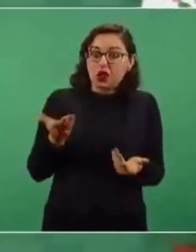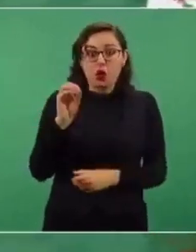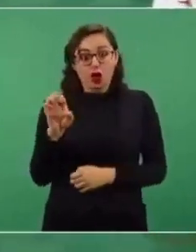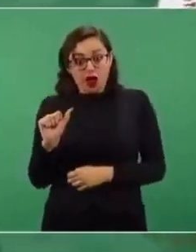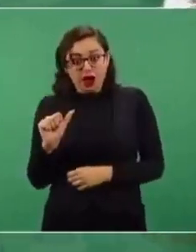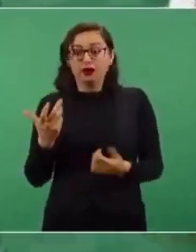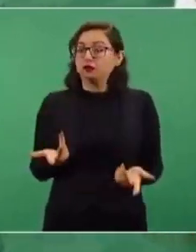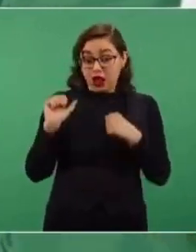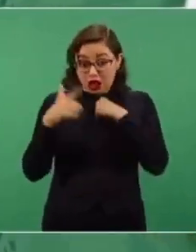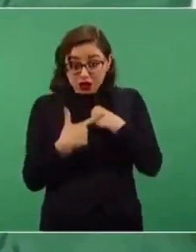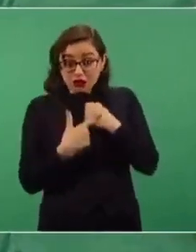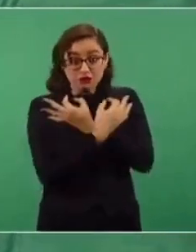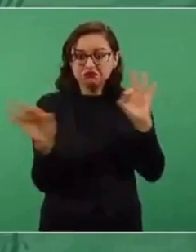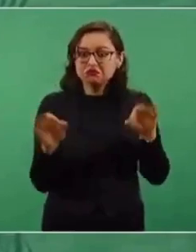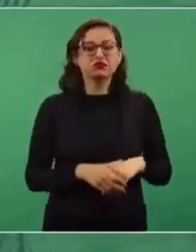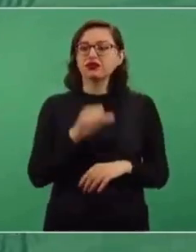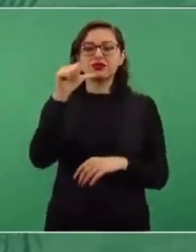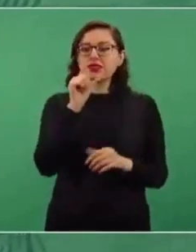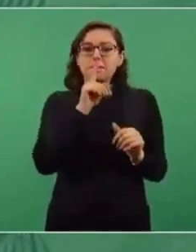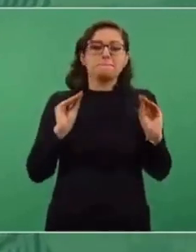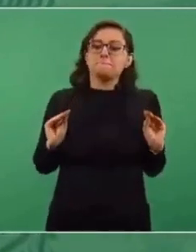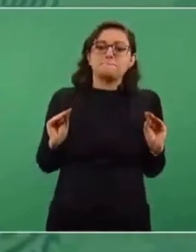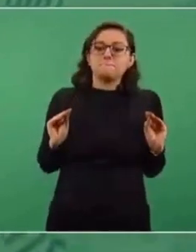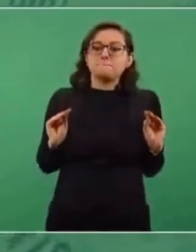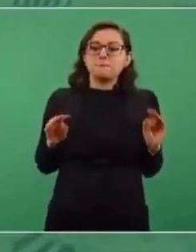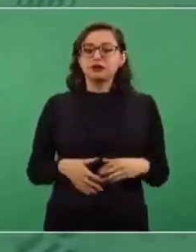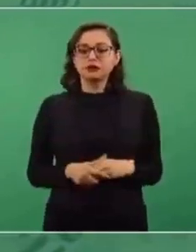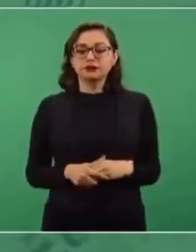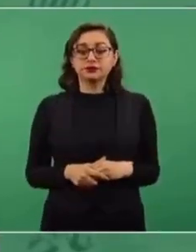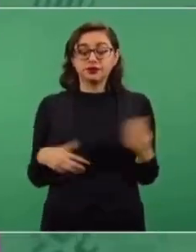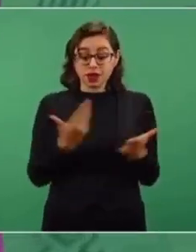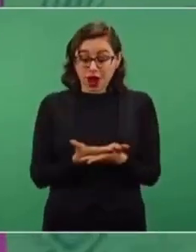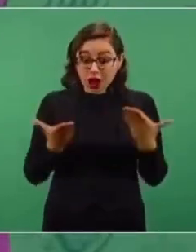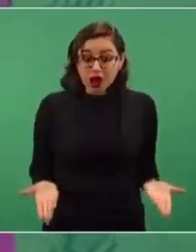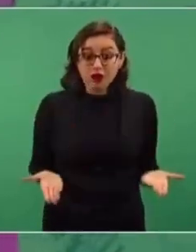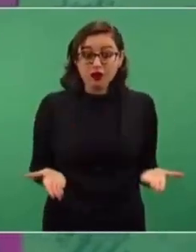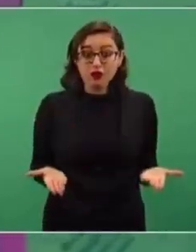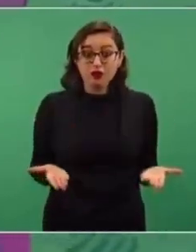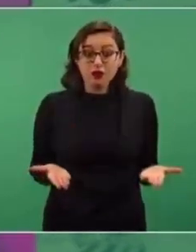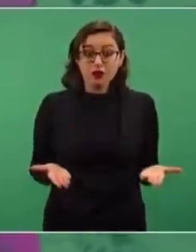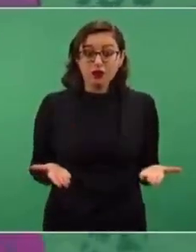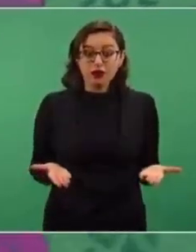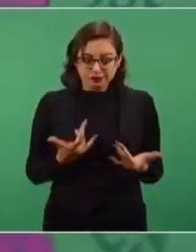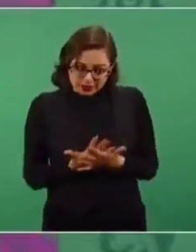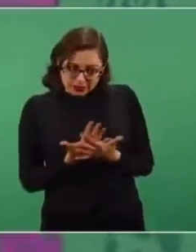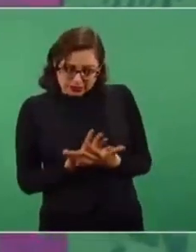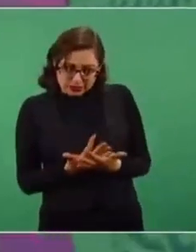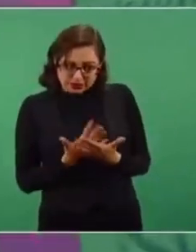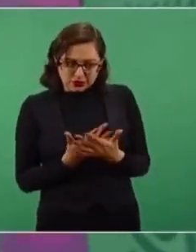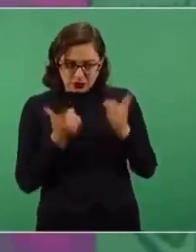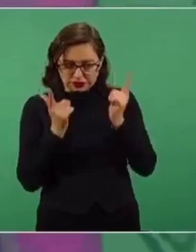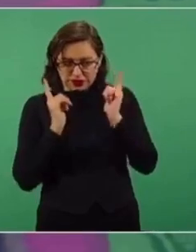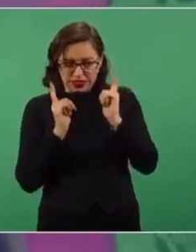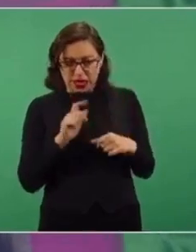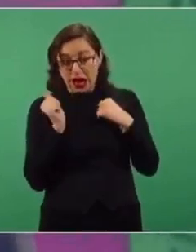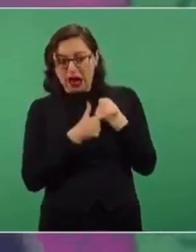OEA. Y ahora lo que les urge es tener